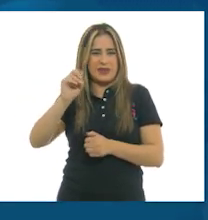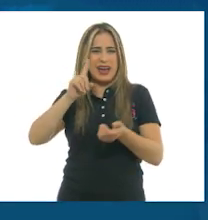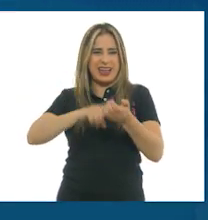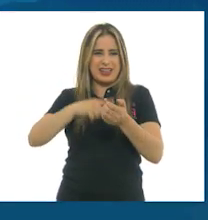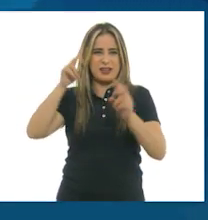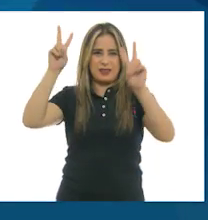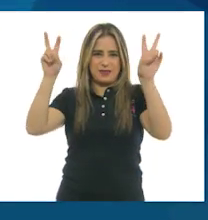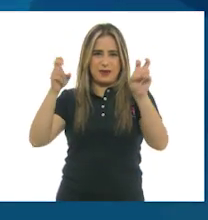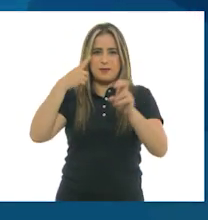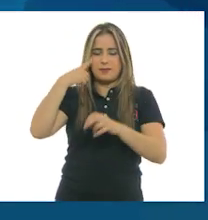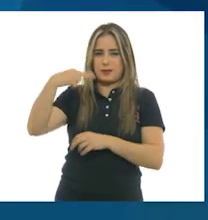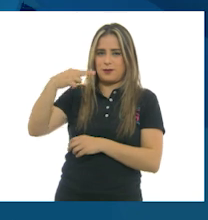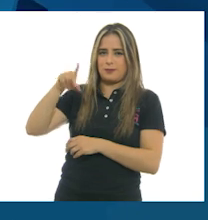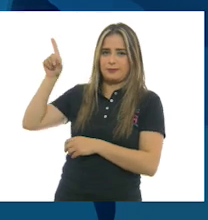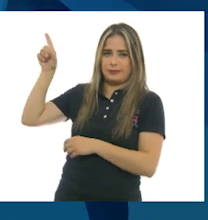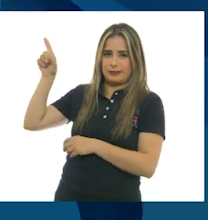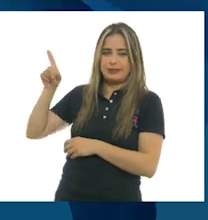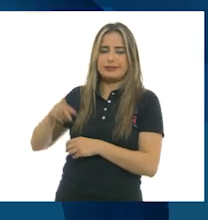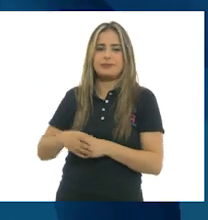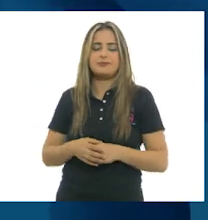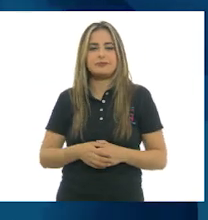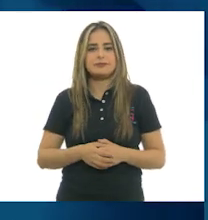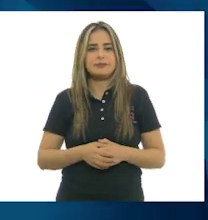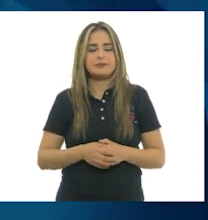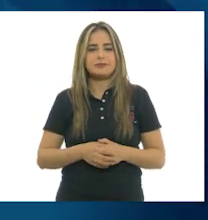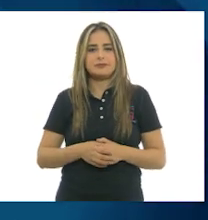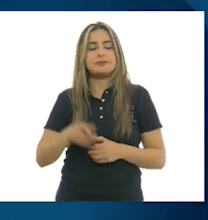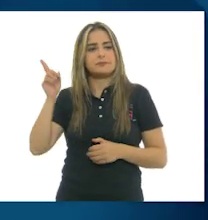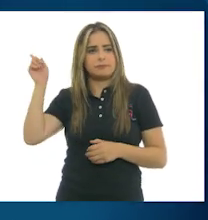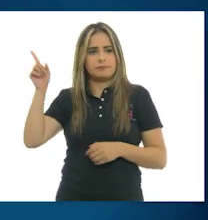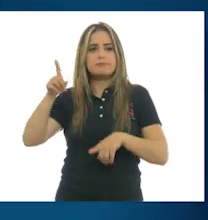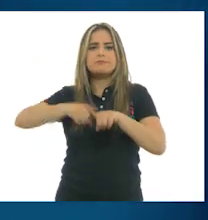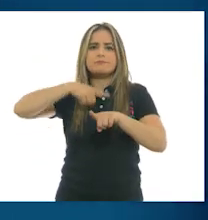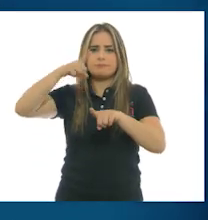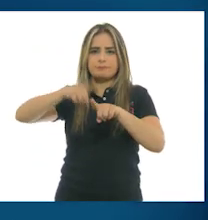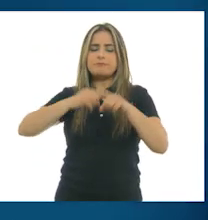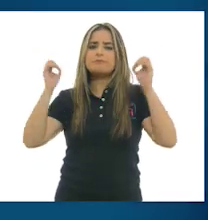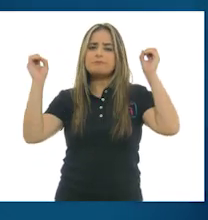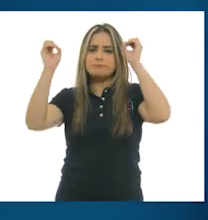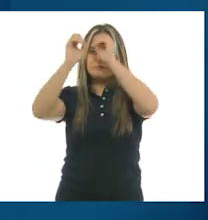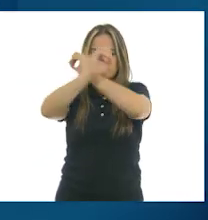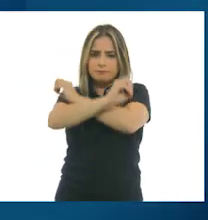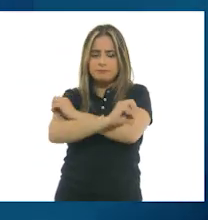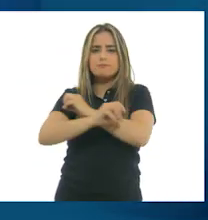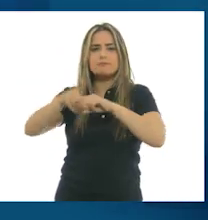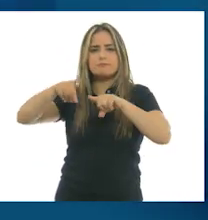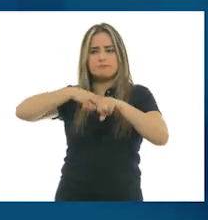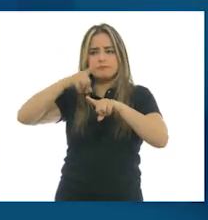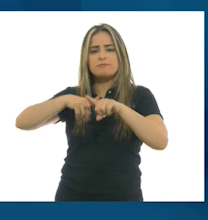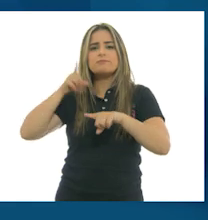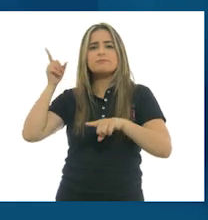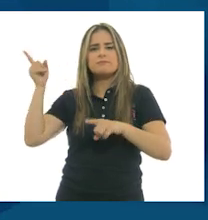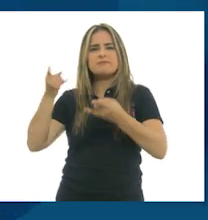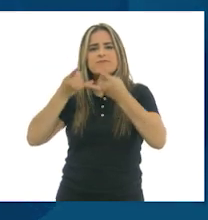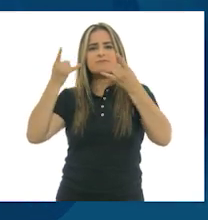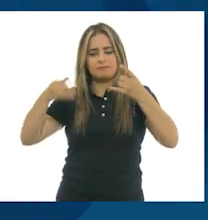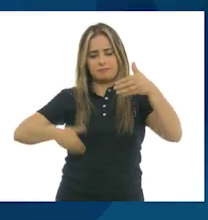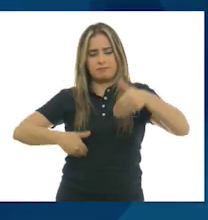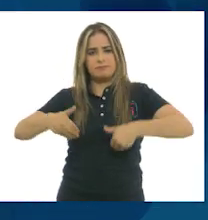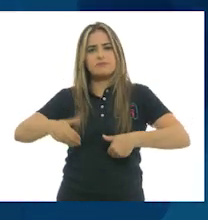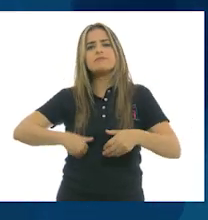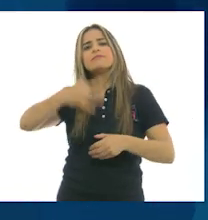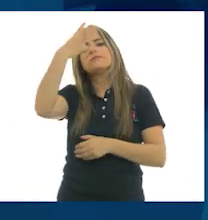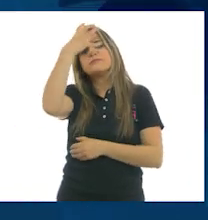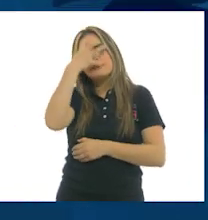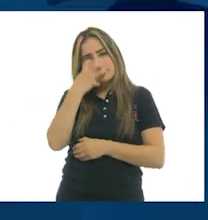ver, aunque ahí tenemos colores oscuros que son comunes en la tragedia, hay